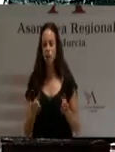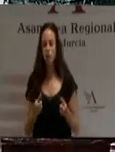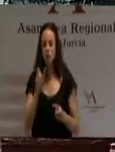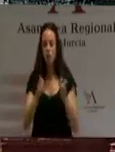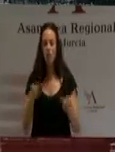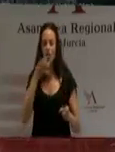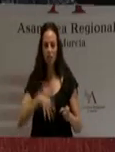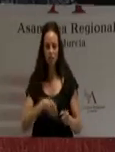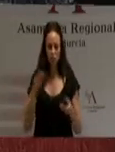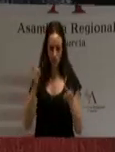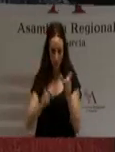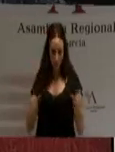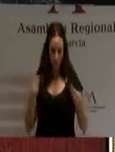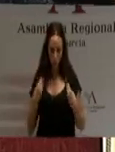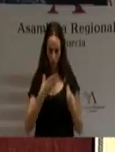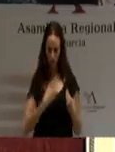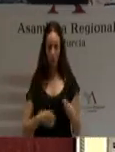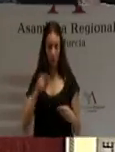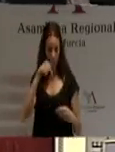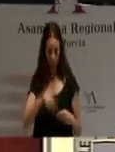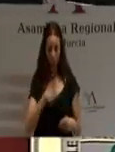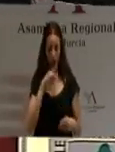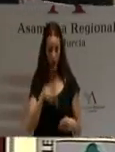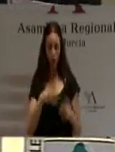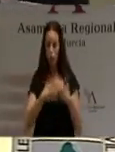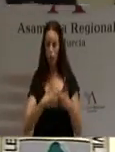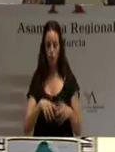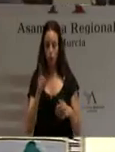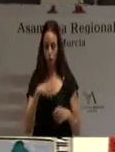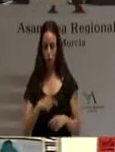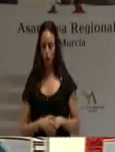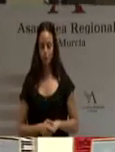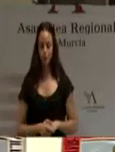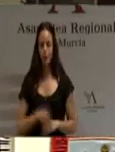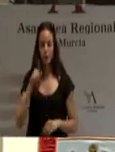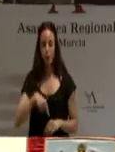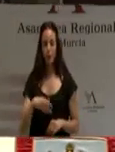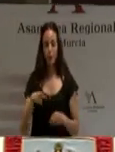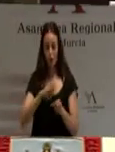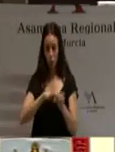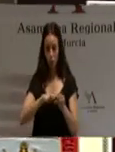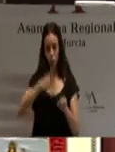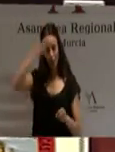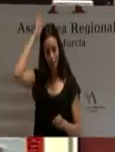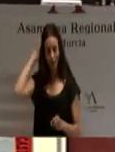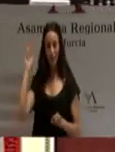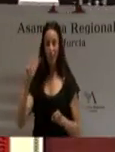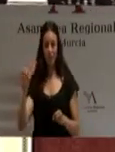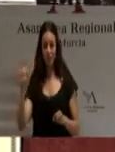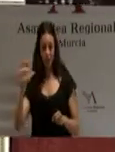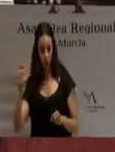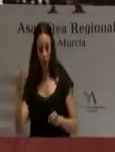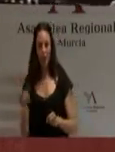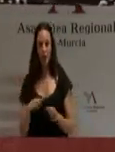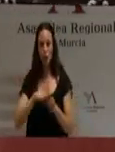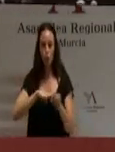están funcionando. Las previsiones de futuro muestran por su evolución que el municipio de Cartagena, el valle de Escombreras, los municipios